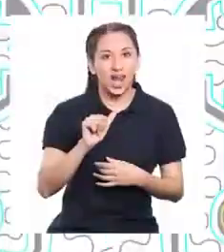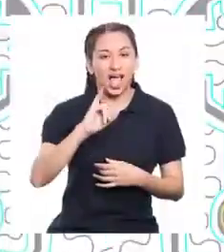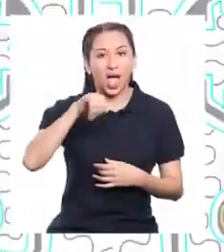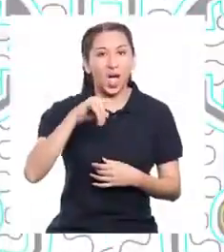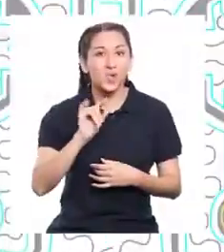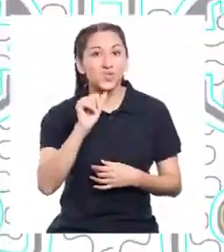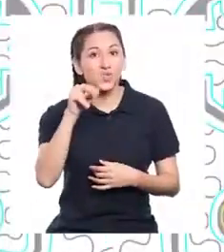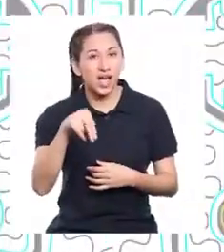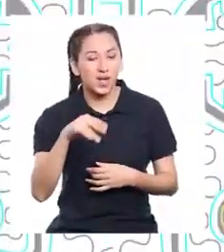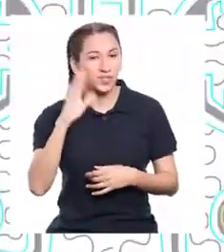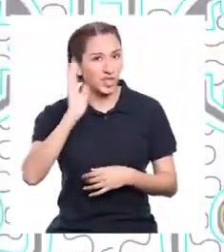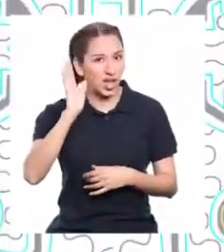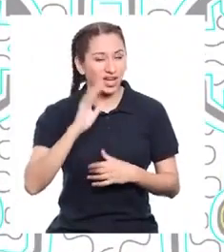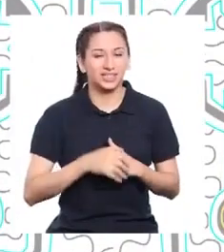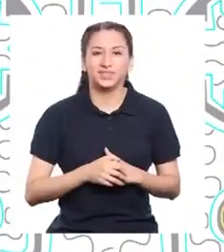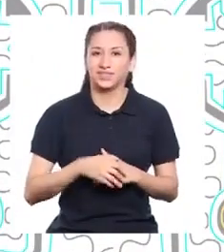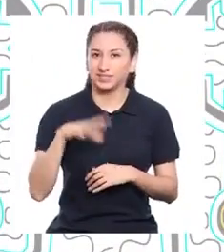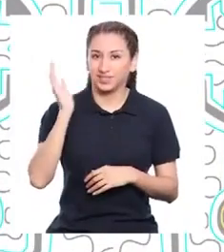¡Hola!